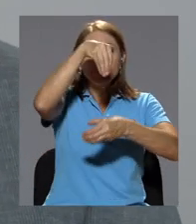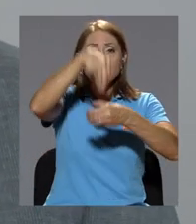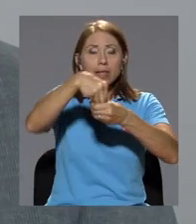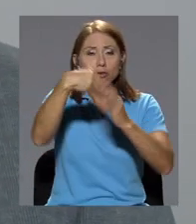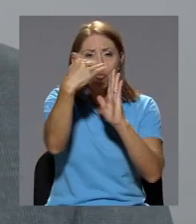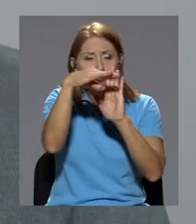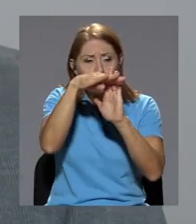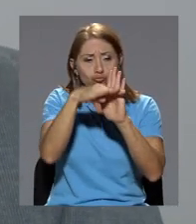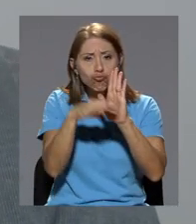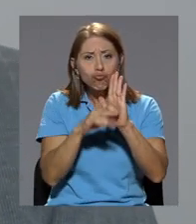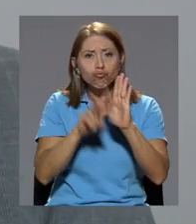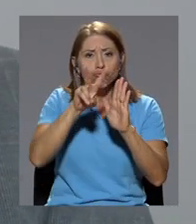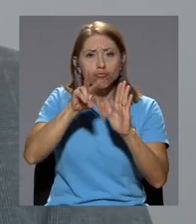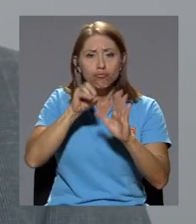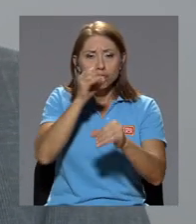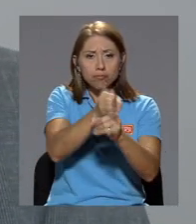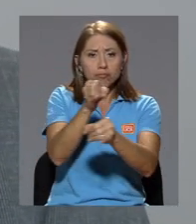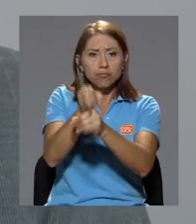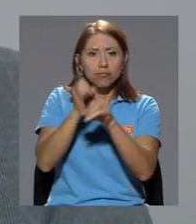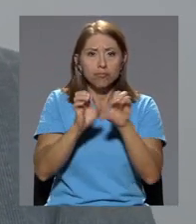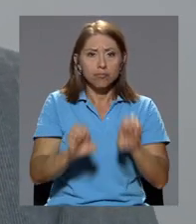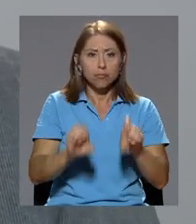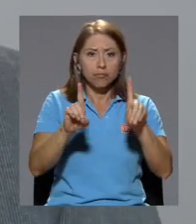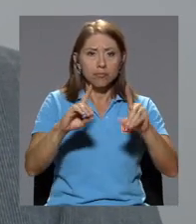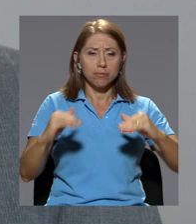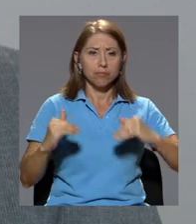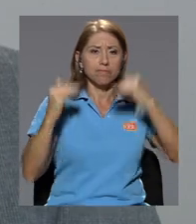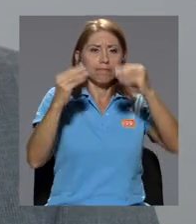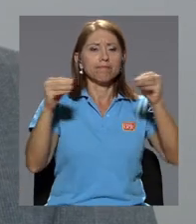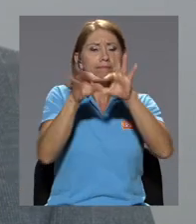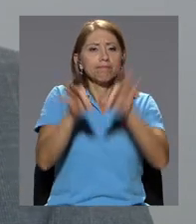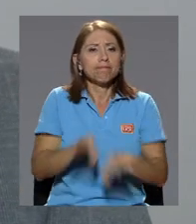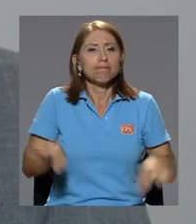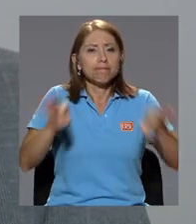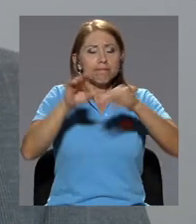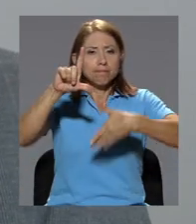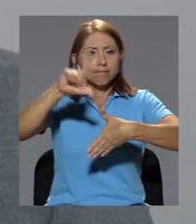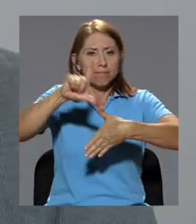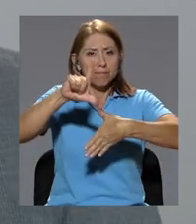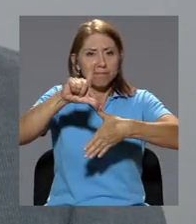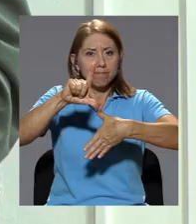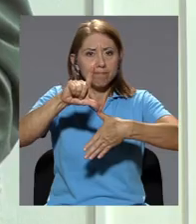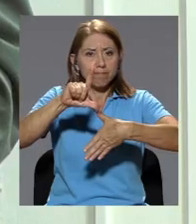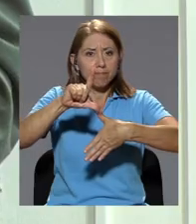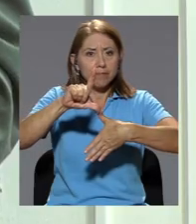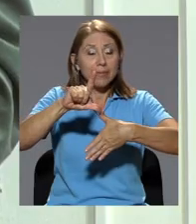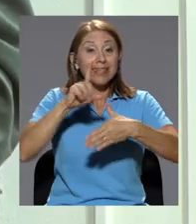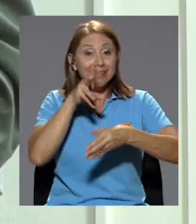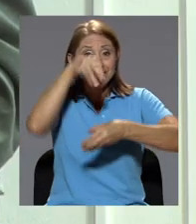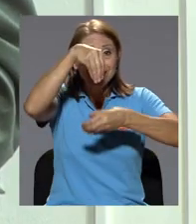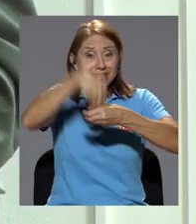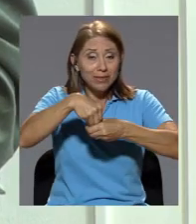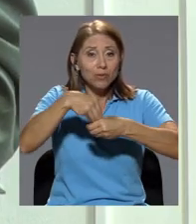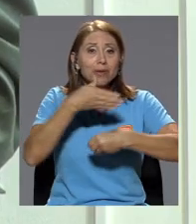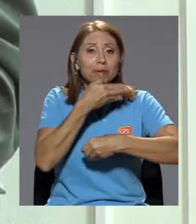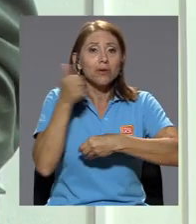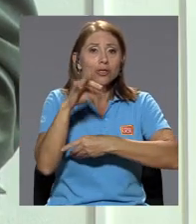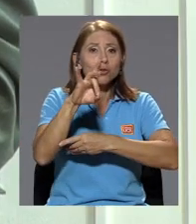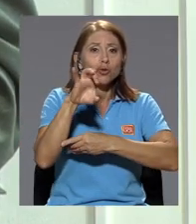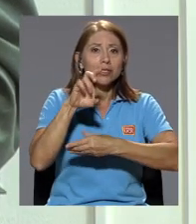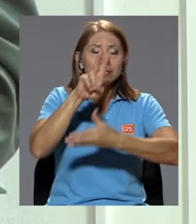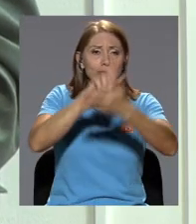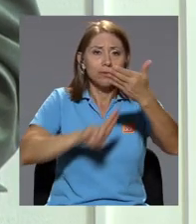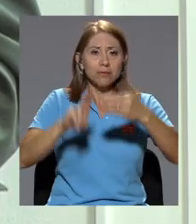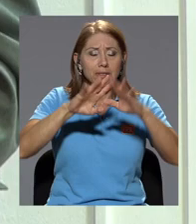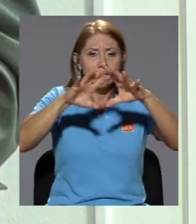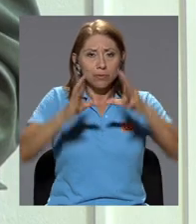20 instituciones de educación superior más importantes de Latinoamérica, entre las mejores 800 del mundo.